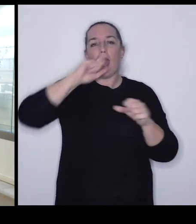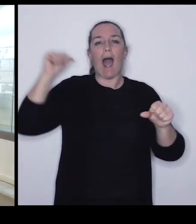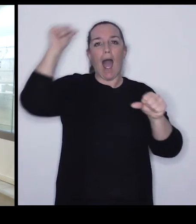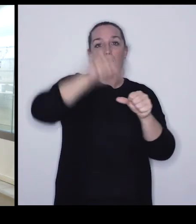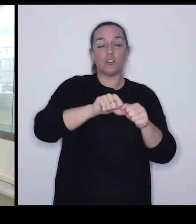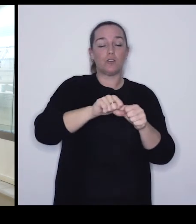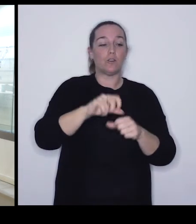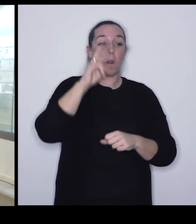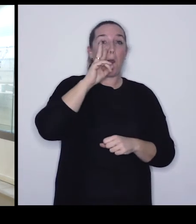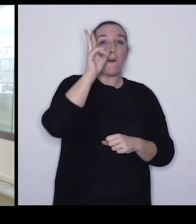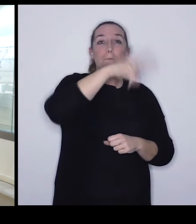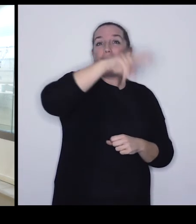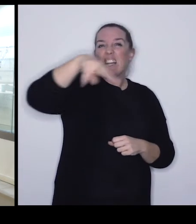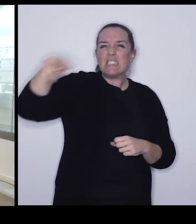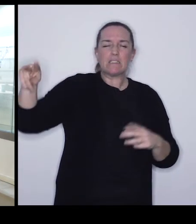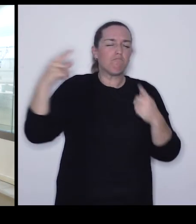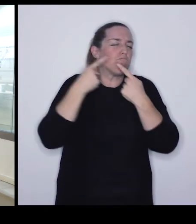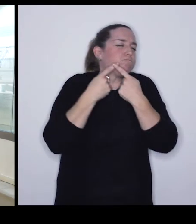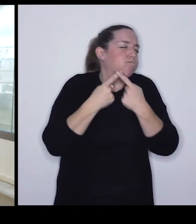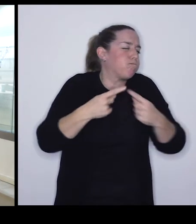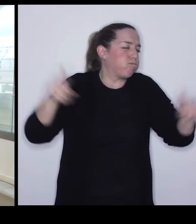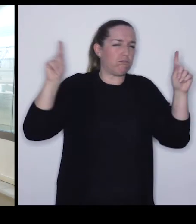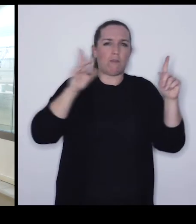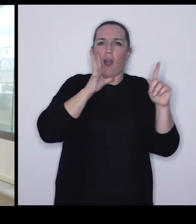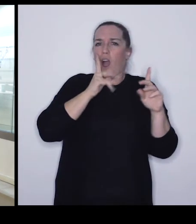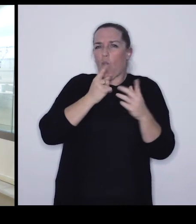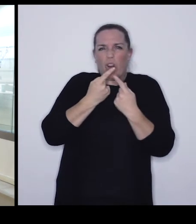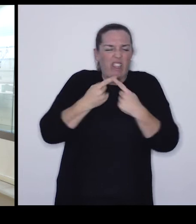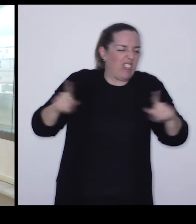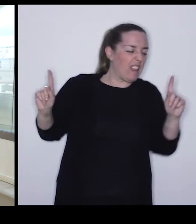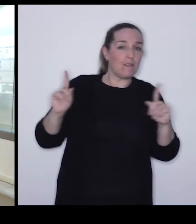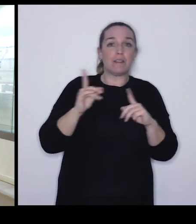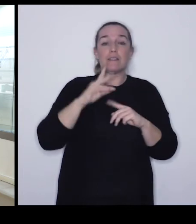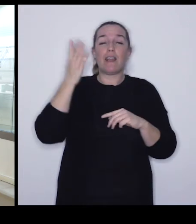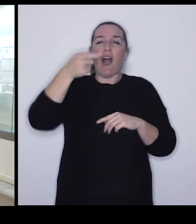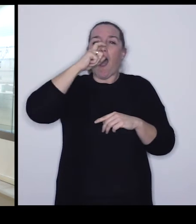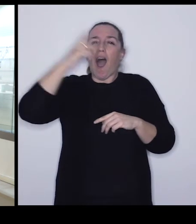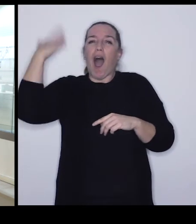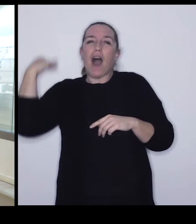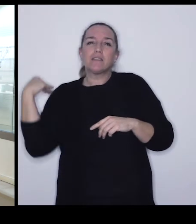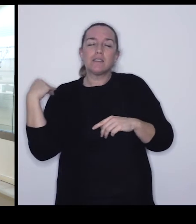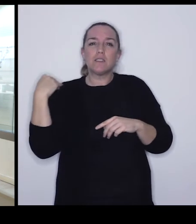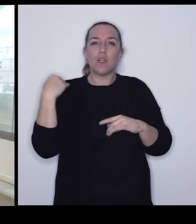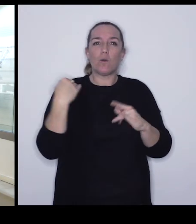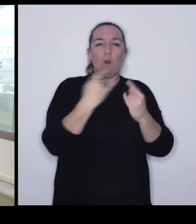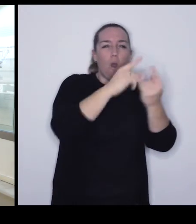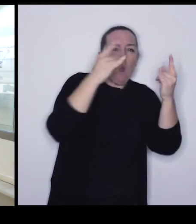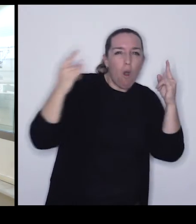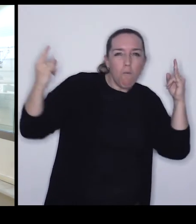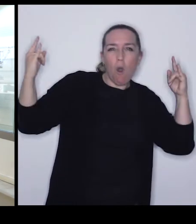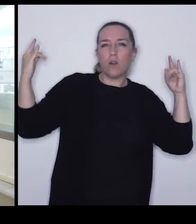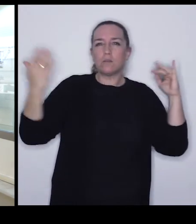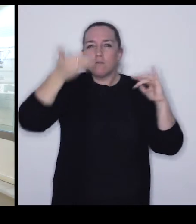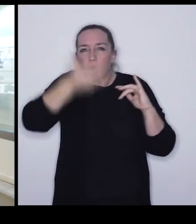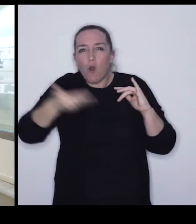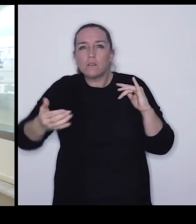paisaje del pasado era muy diferente al que tenemos en la actualidad... ...era un paisaje en el que había volcanes